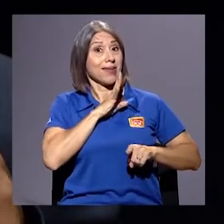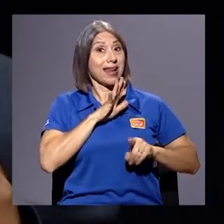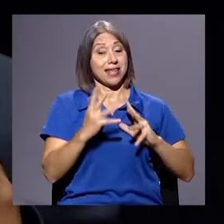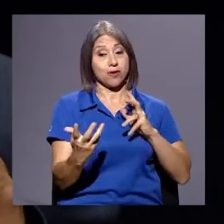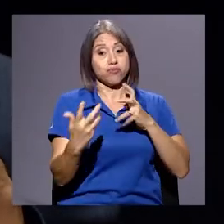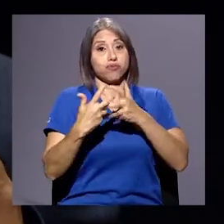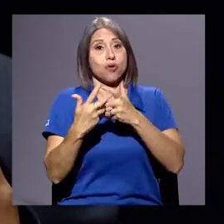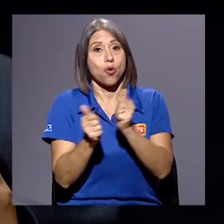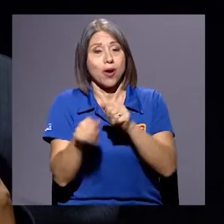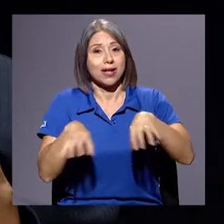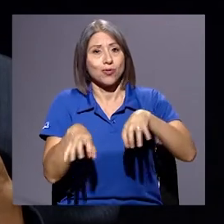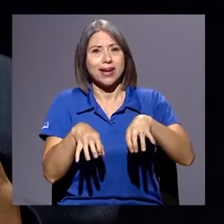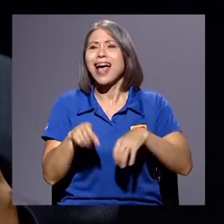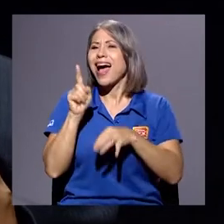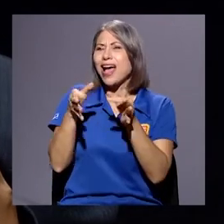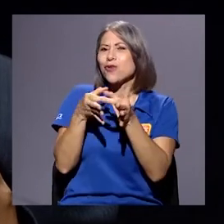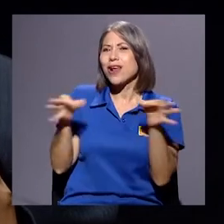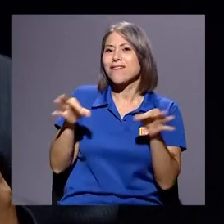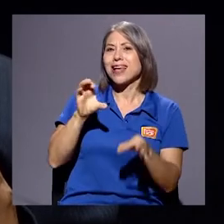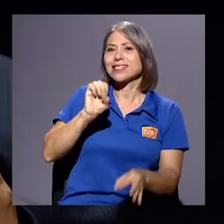cuyo estudio compartimos mucho,